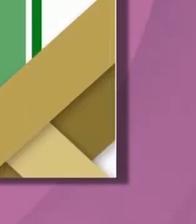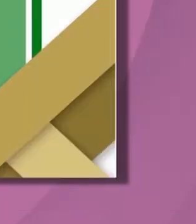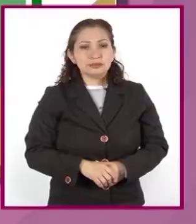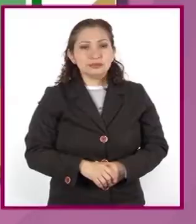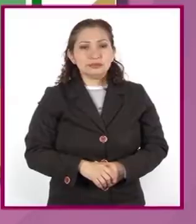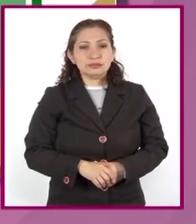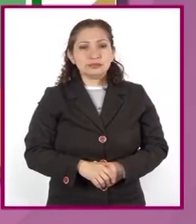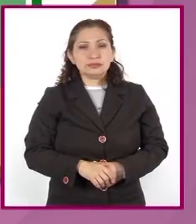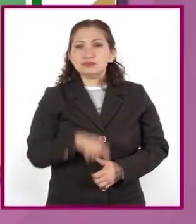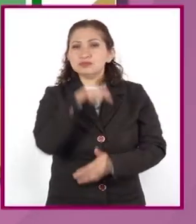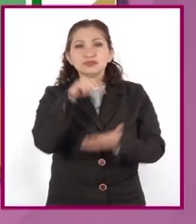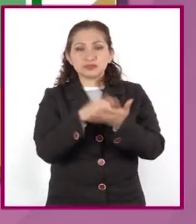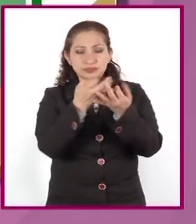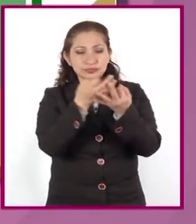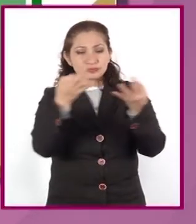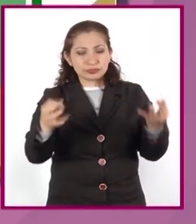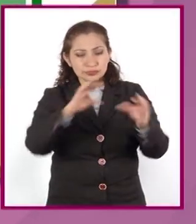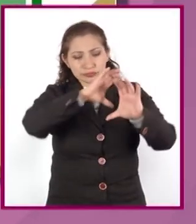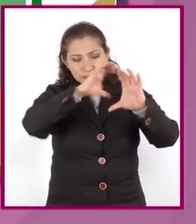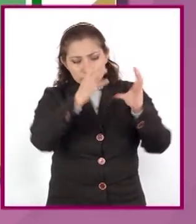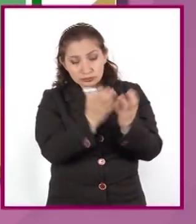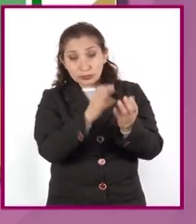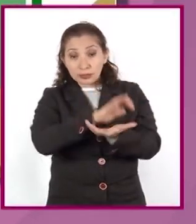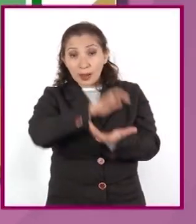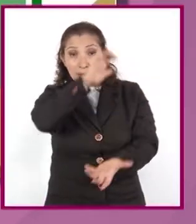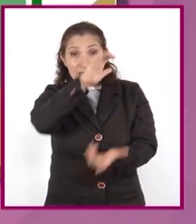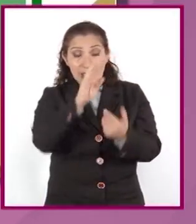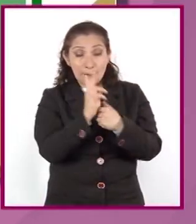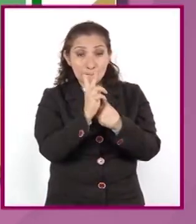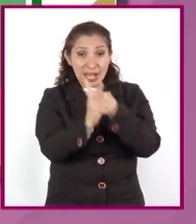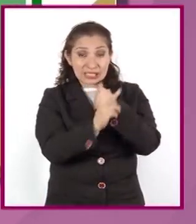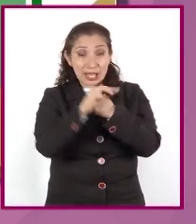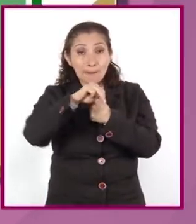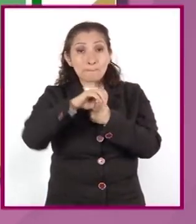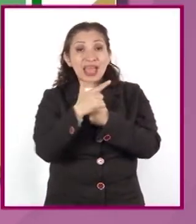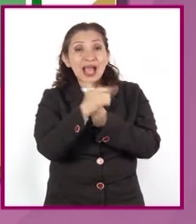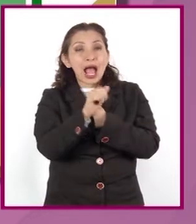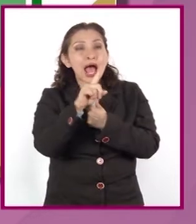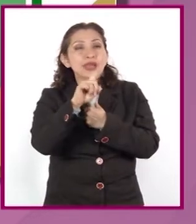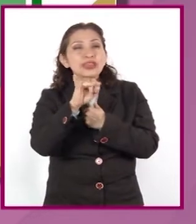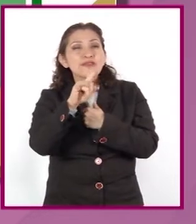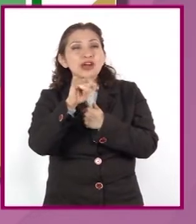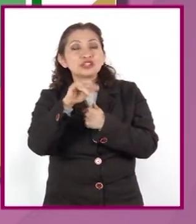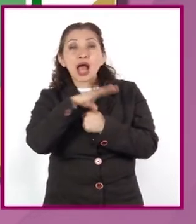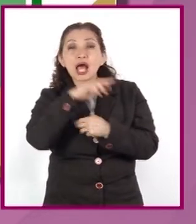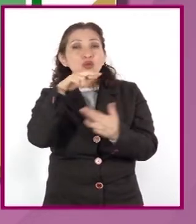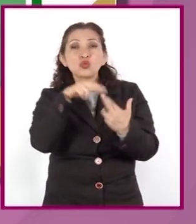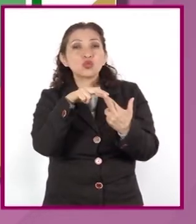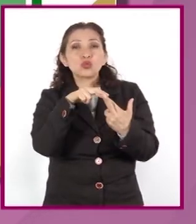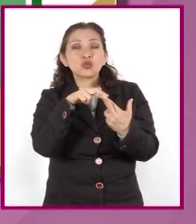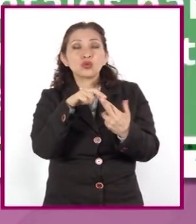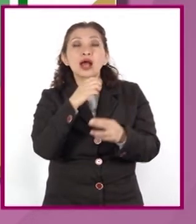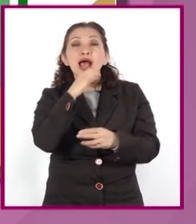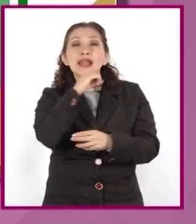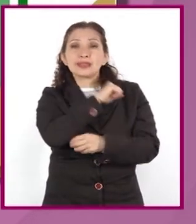Posición geográfica. Gran parte de los países megadiversos se ubica en la región tropical.